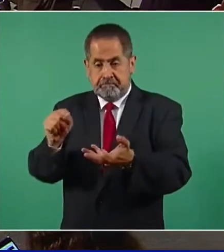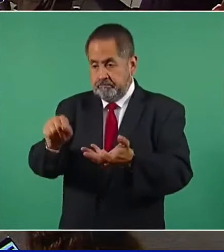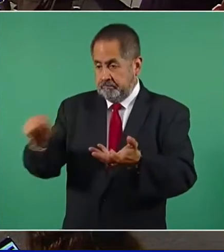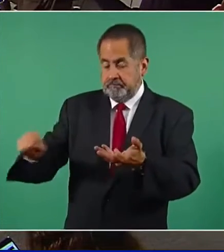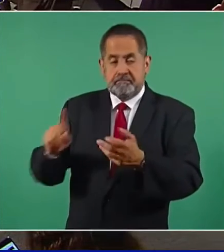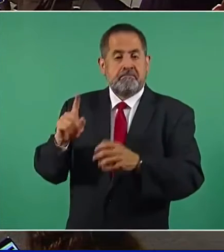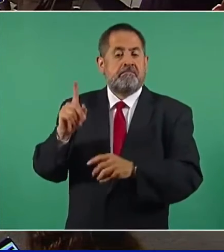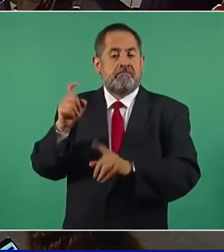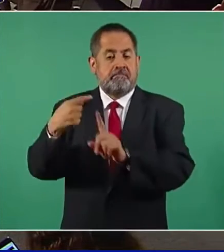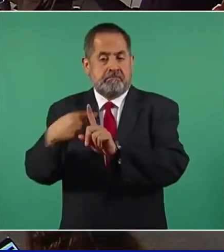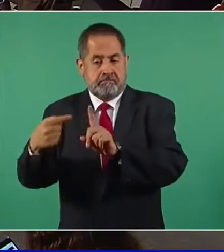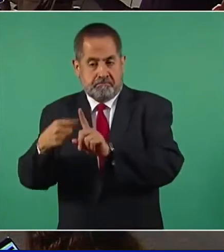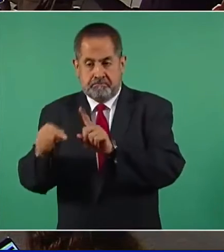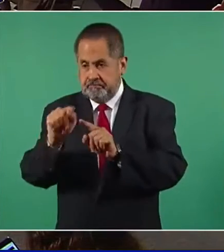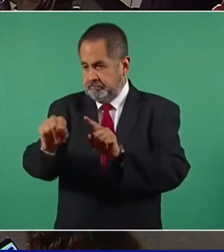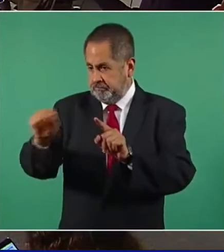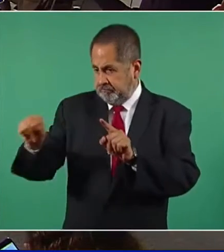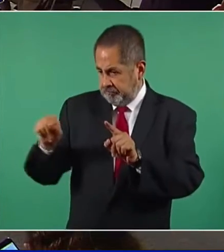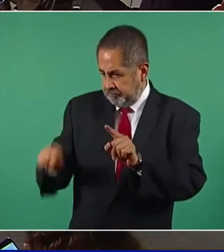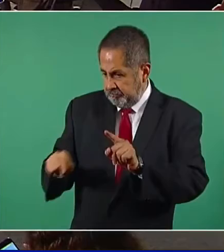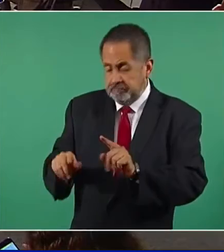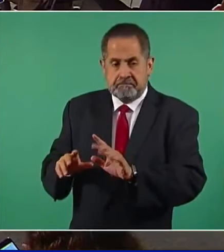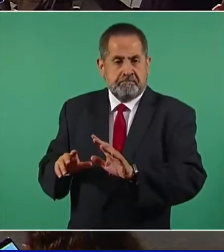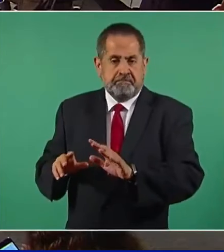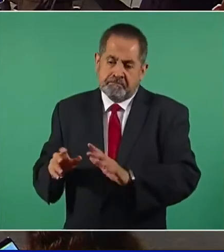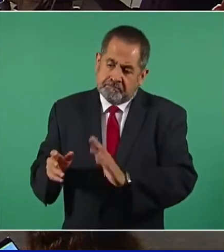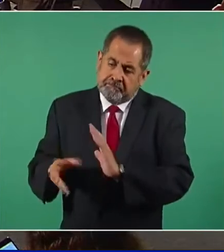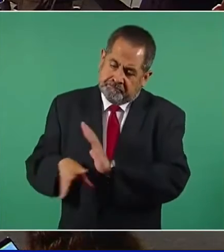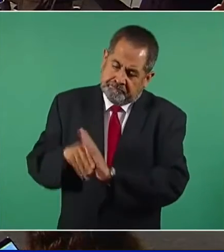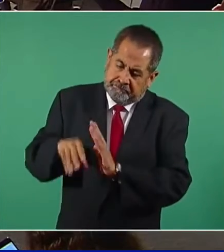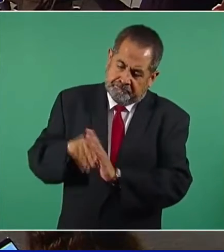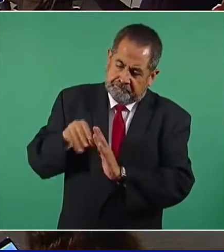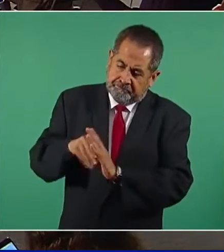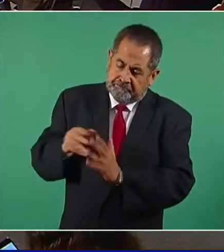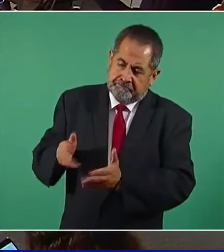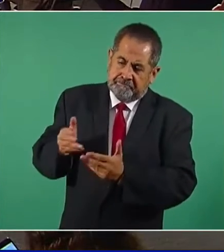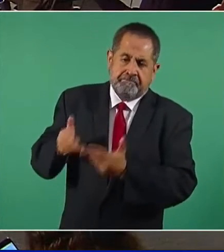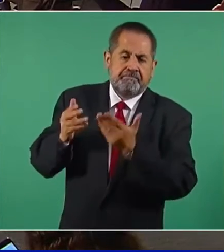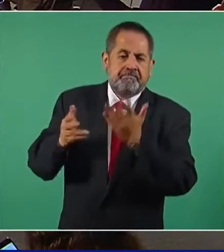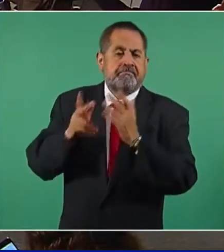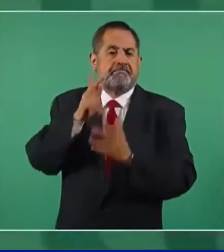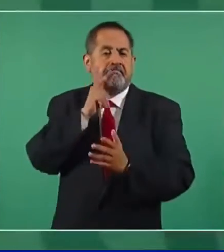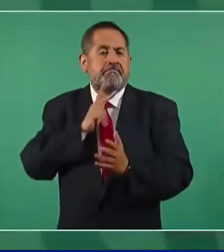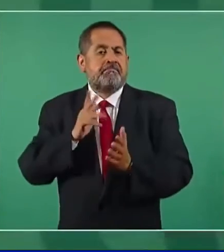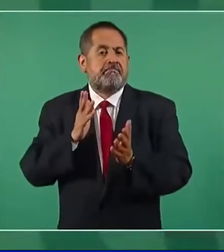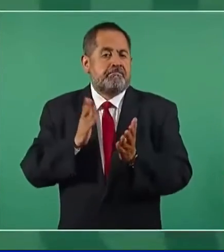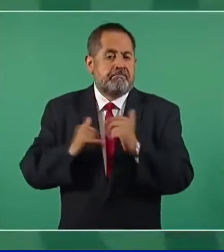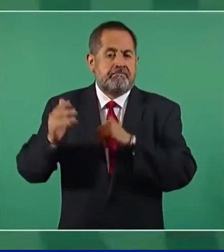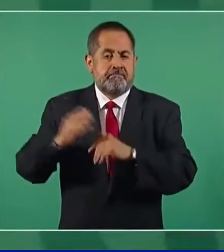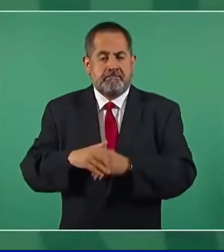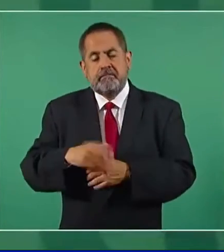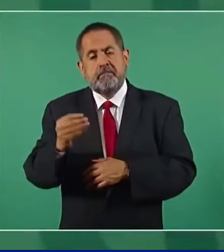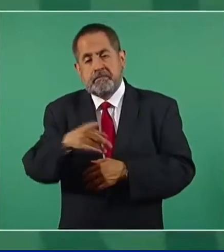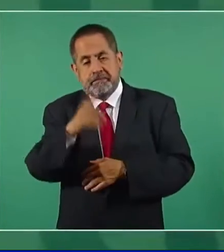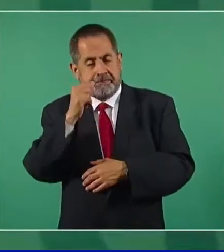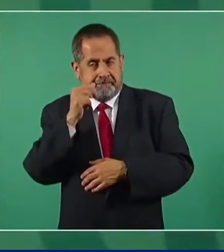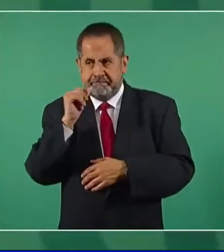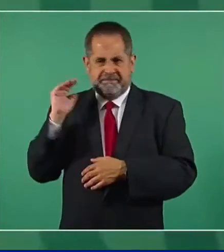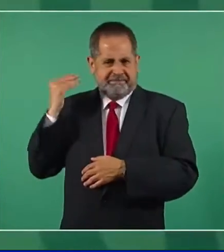someras, estamos sacando adelante a Pemex y a pesar de ese accidente